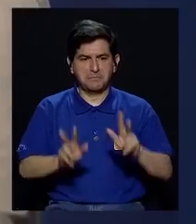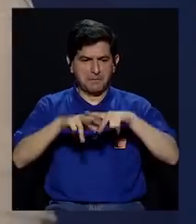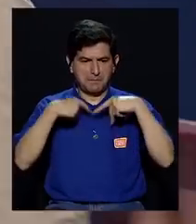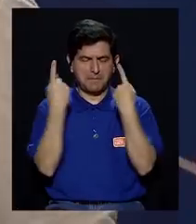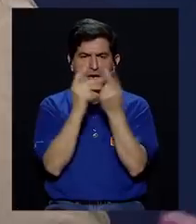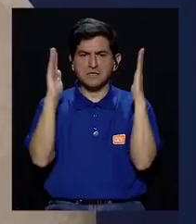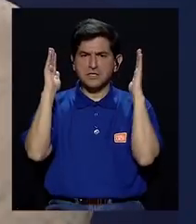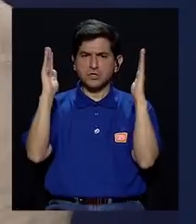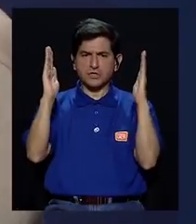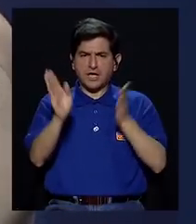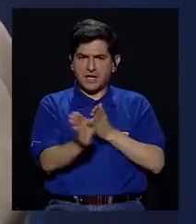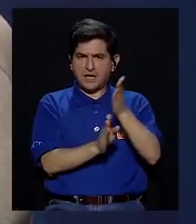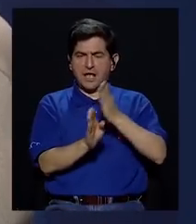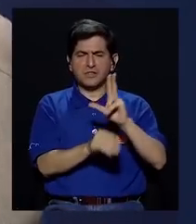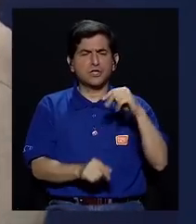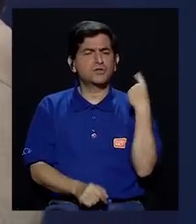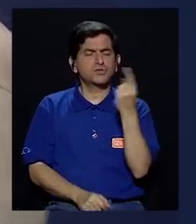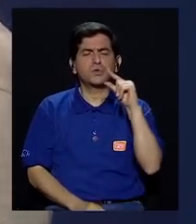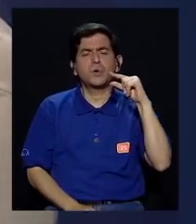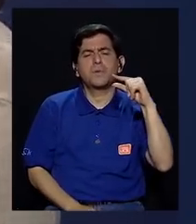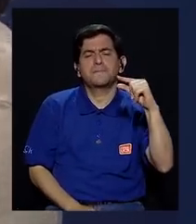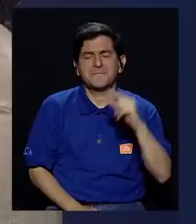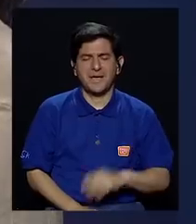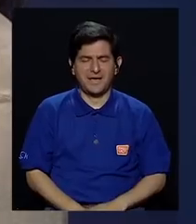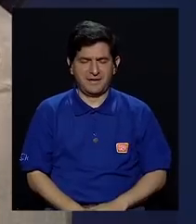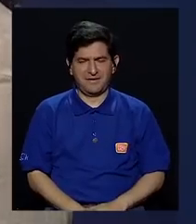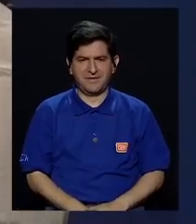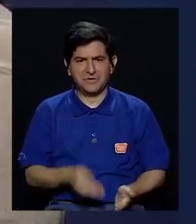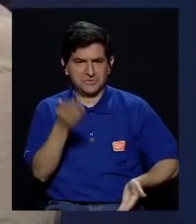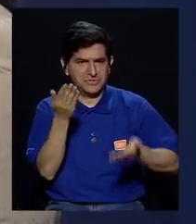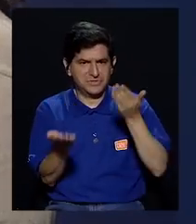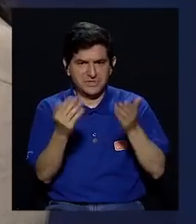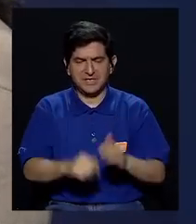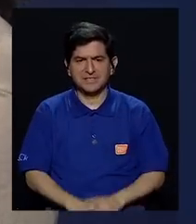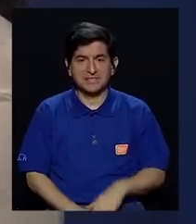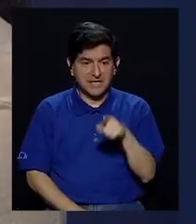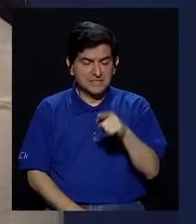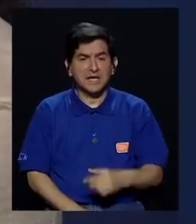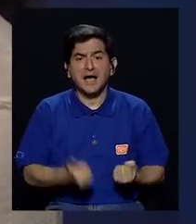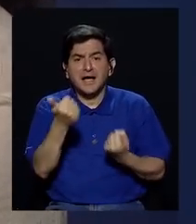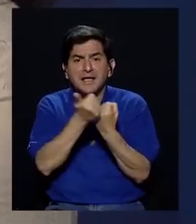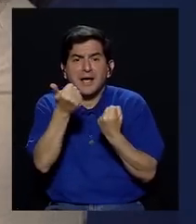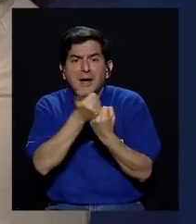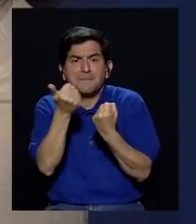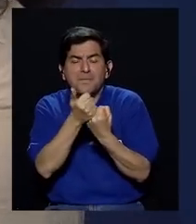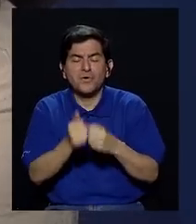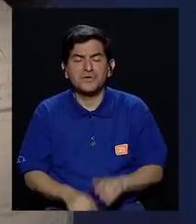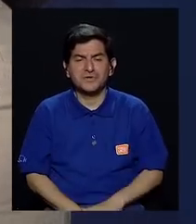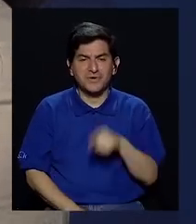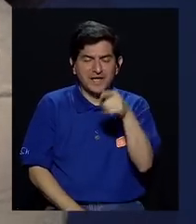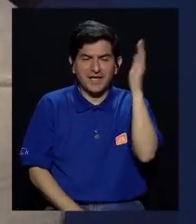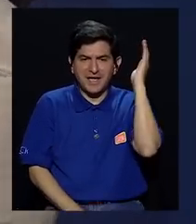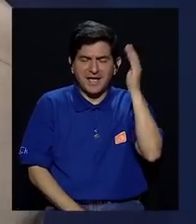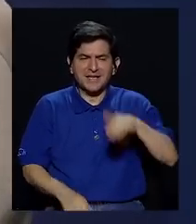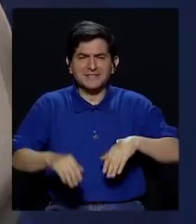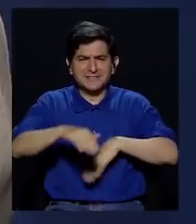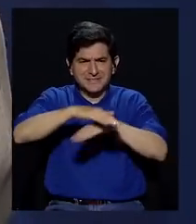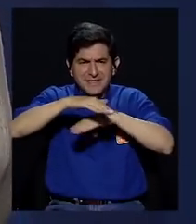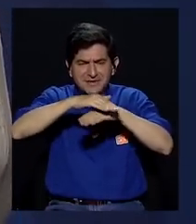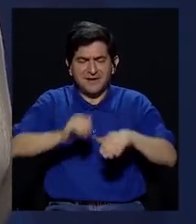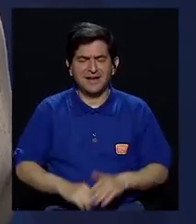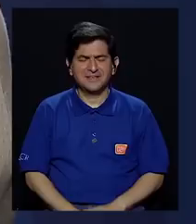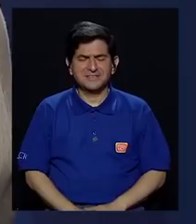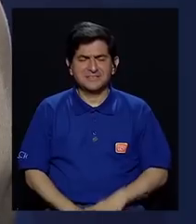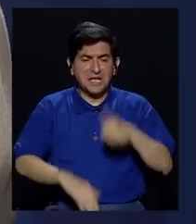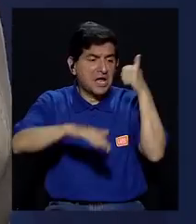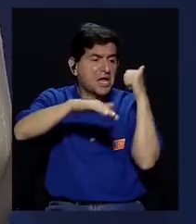partidos grandes de trayectoria, no solo los pequeñitos estrictamente fundamentalistas, le hacen coro al discurso fundamentalista porque les permite